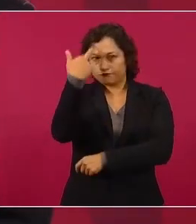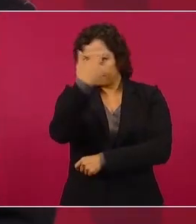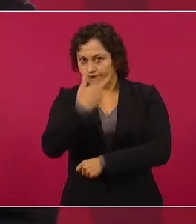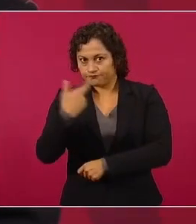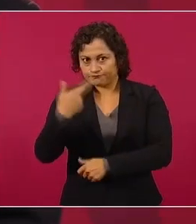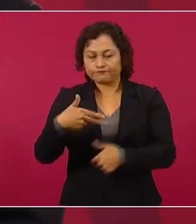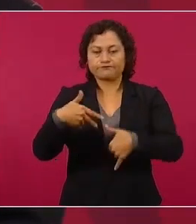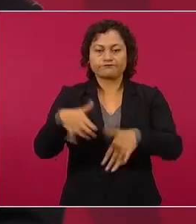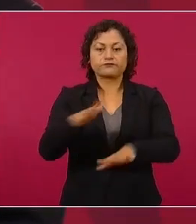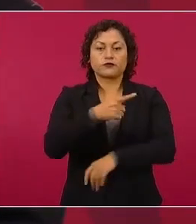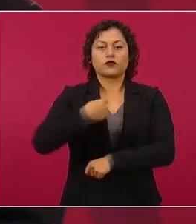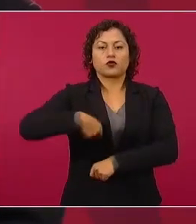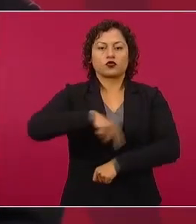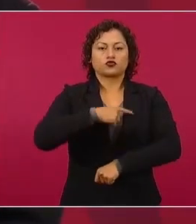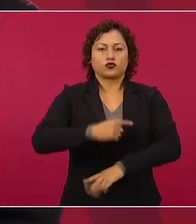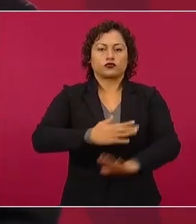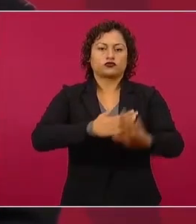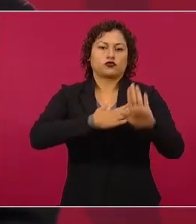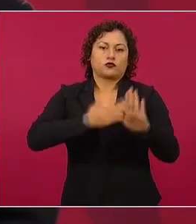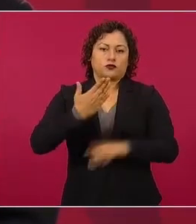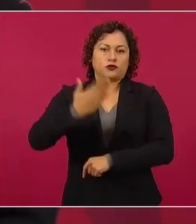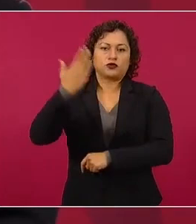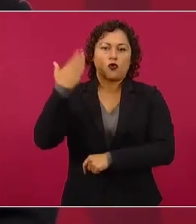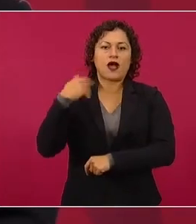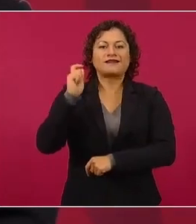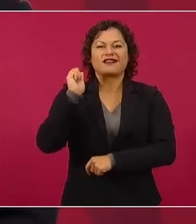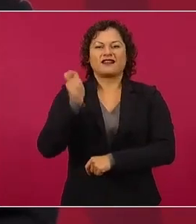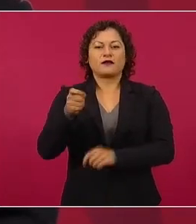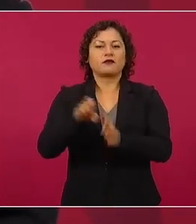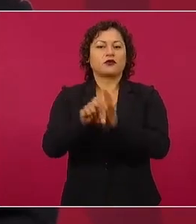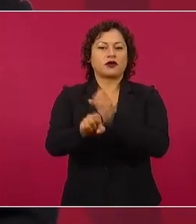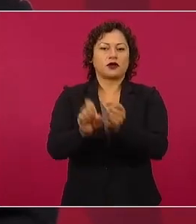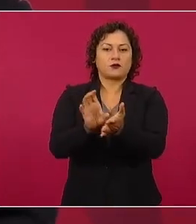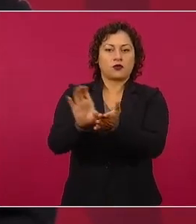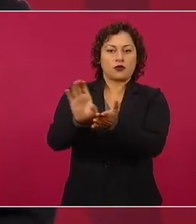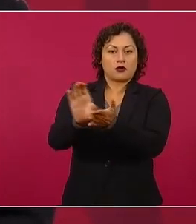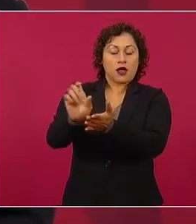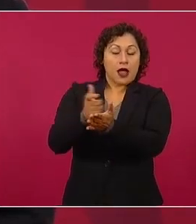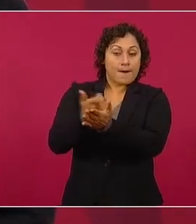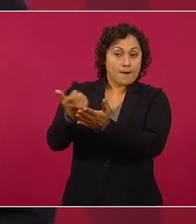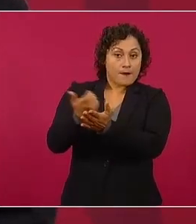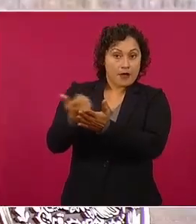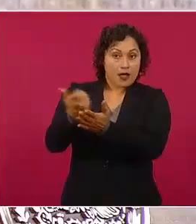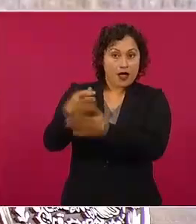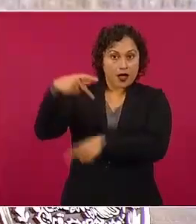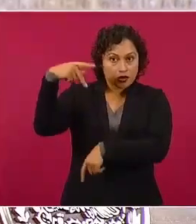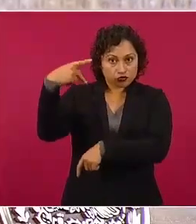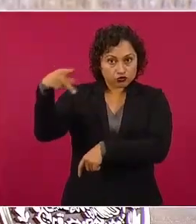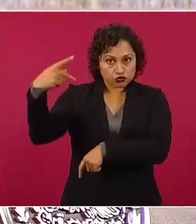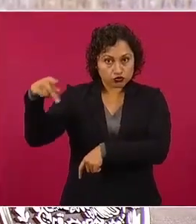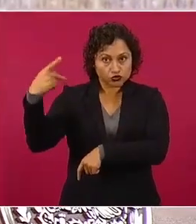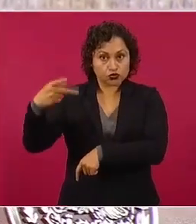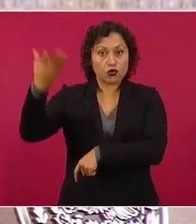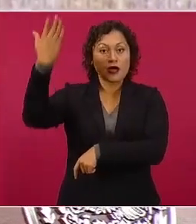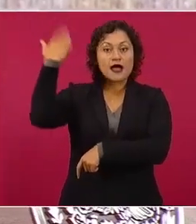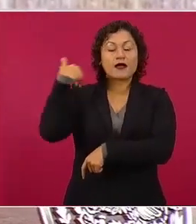los sueldos, las prestaciones como se encontraron